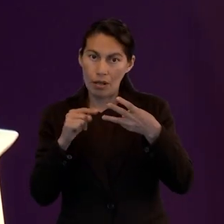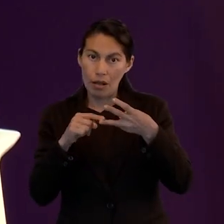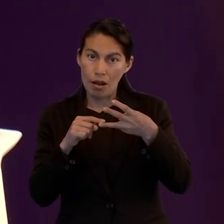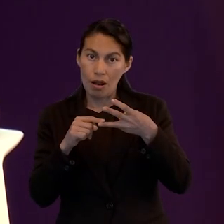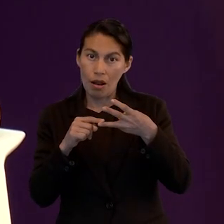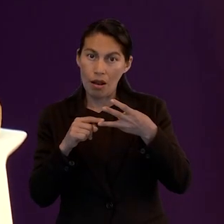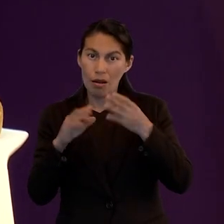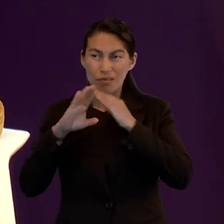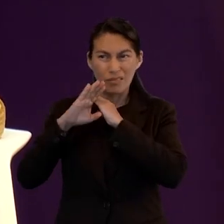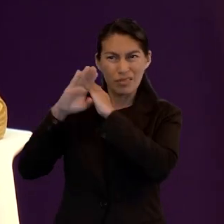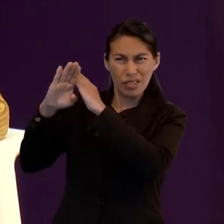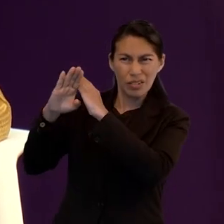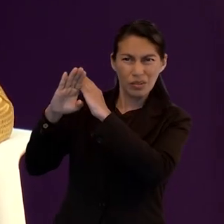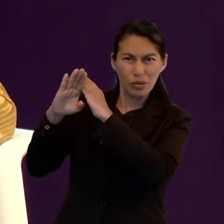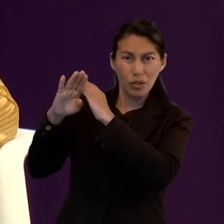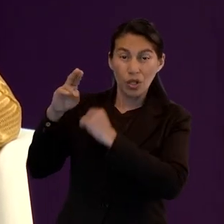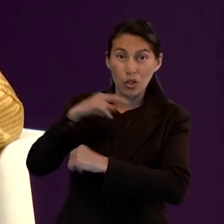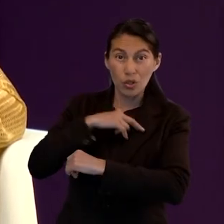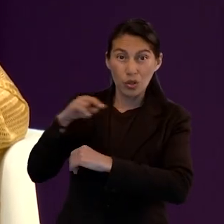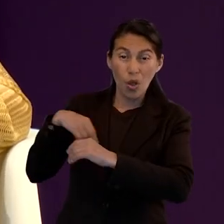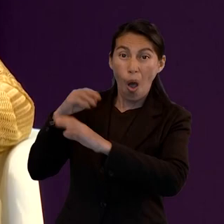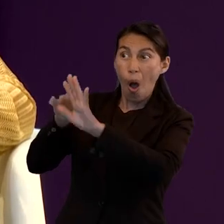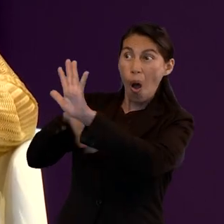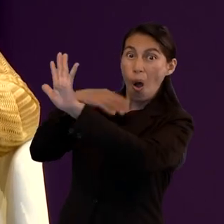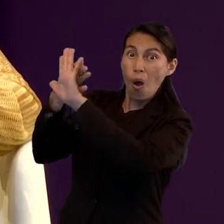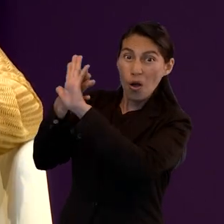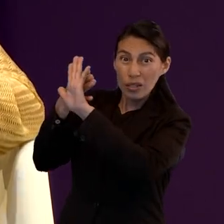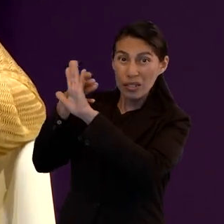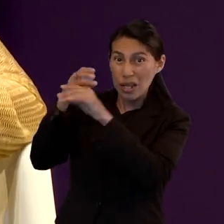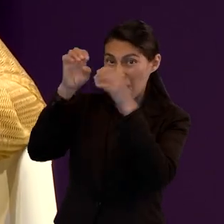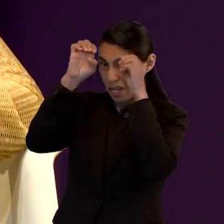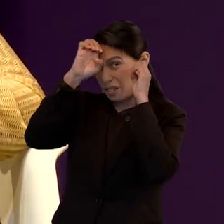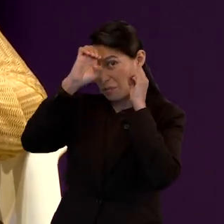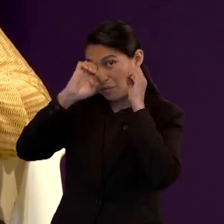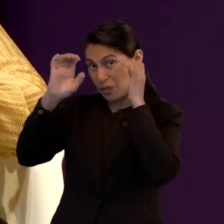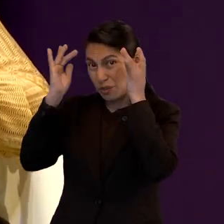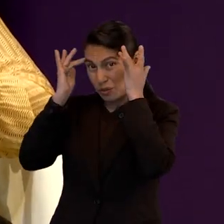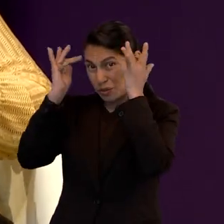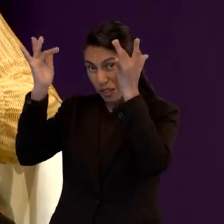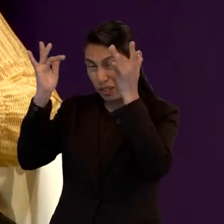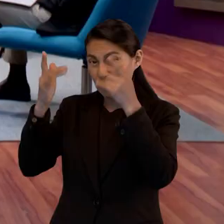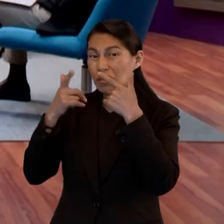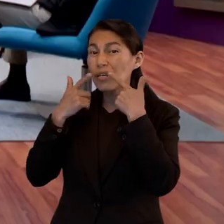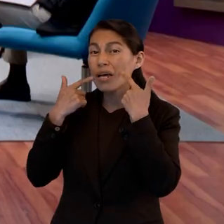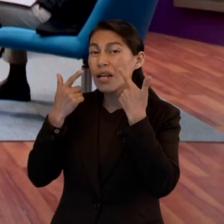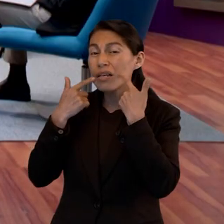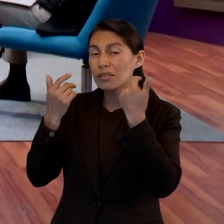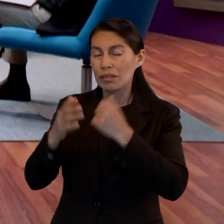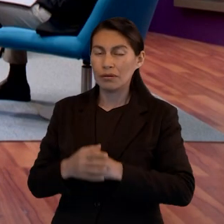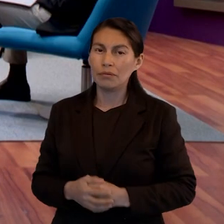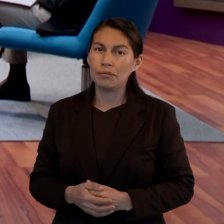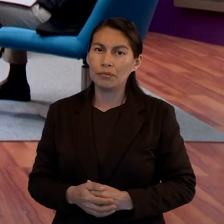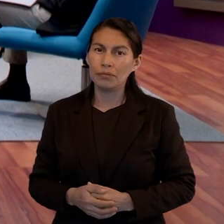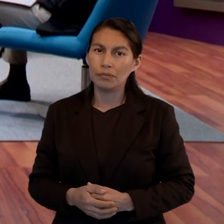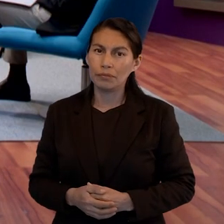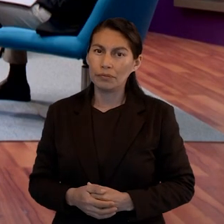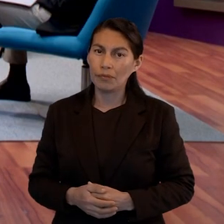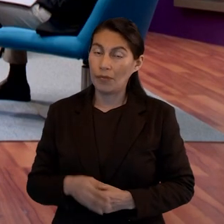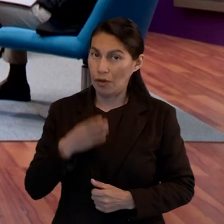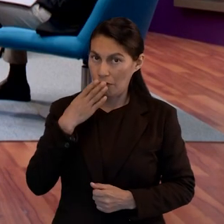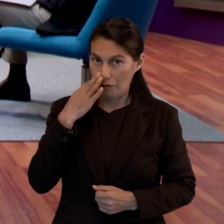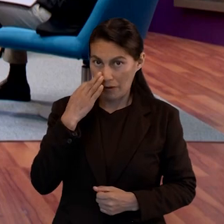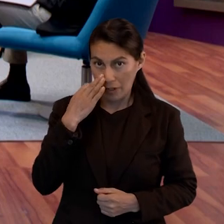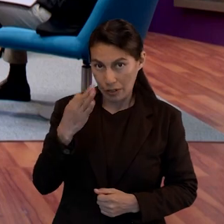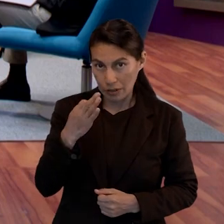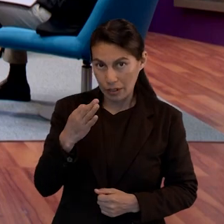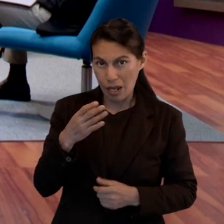insultado al espíritu de gracia. Y recordemos que la Biblia es una traducción. El idioma original en que se escribió este texto estaba en